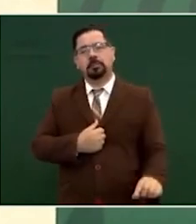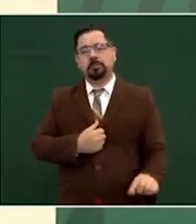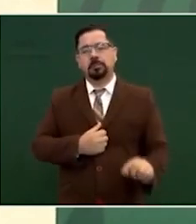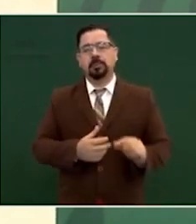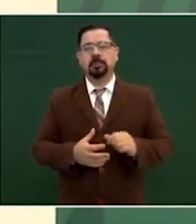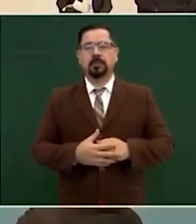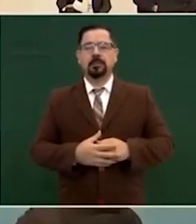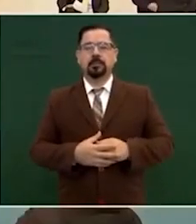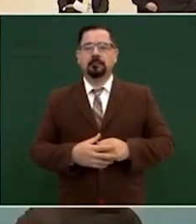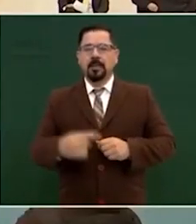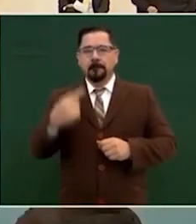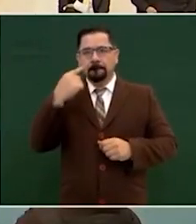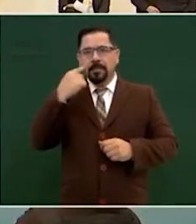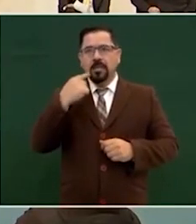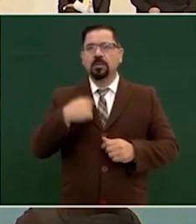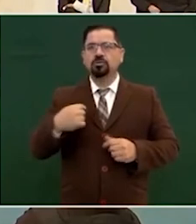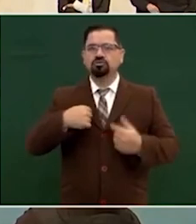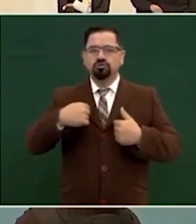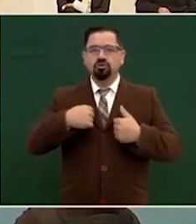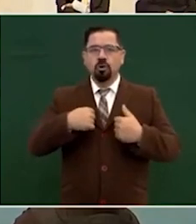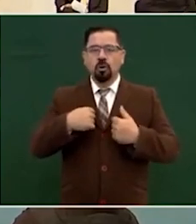pero miren cuánto gano yo